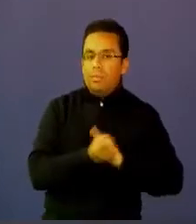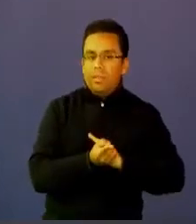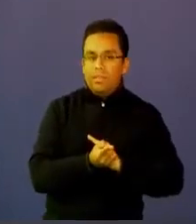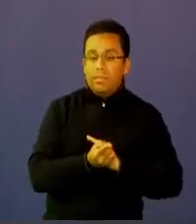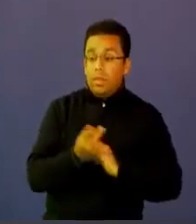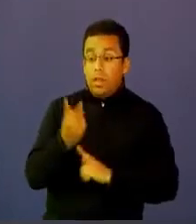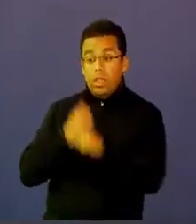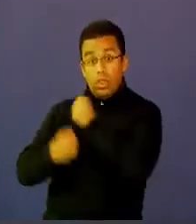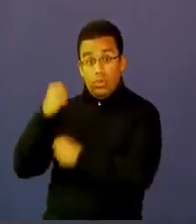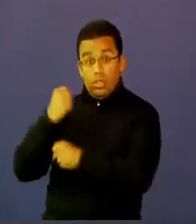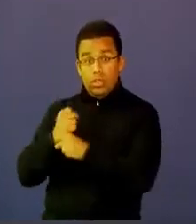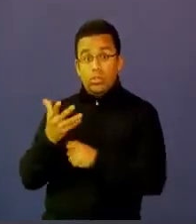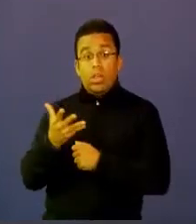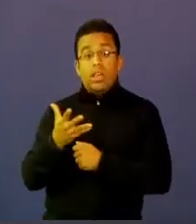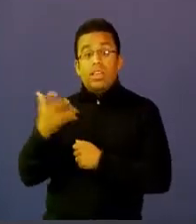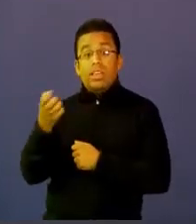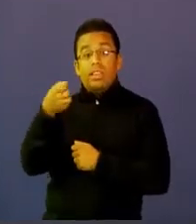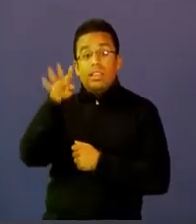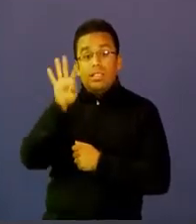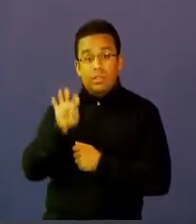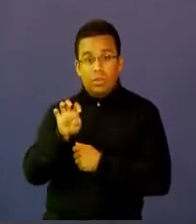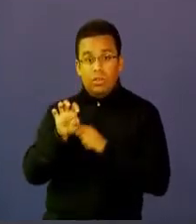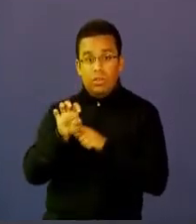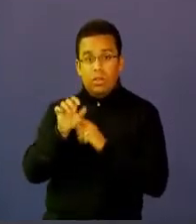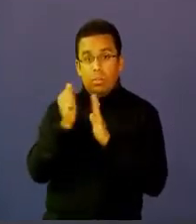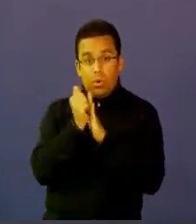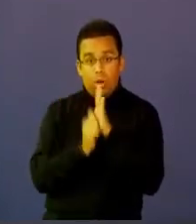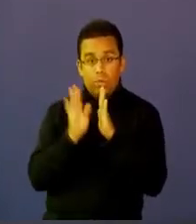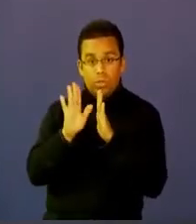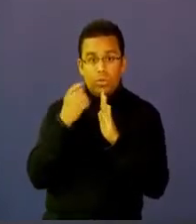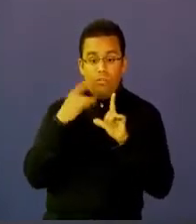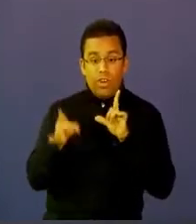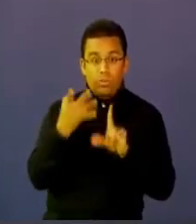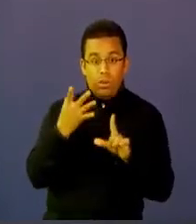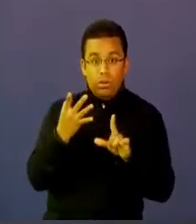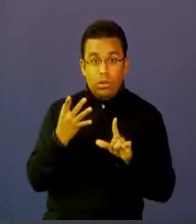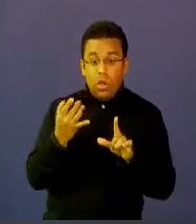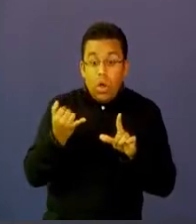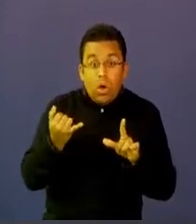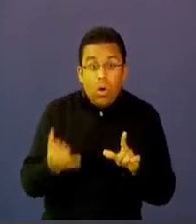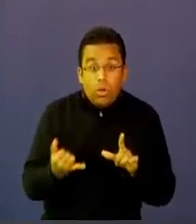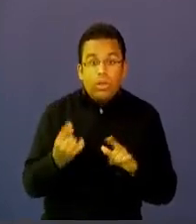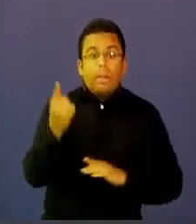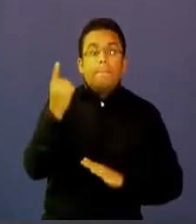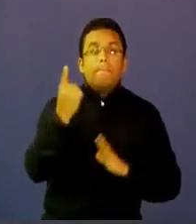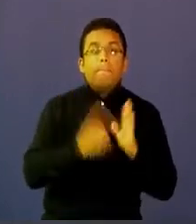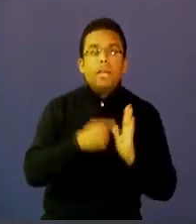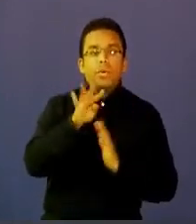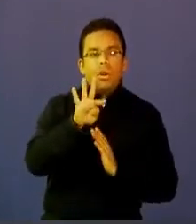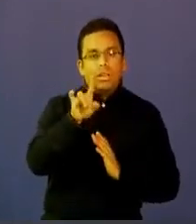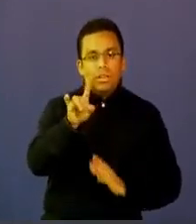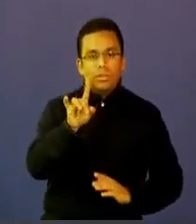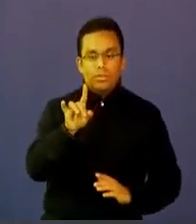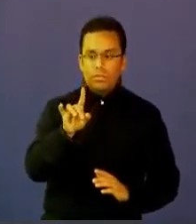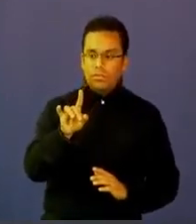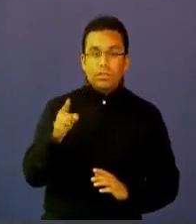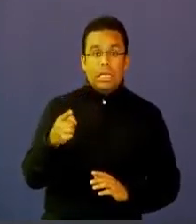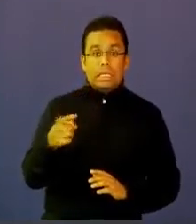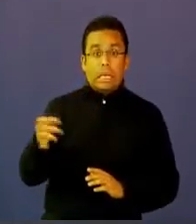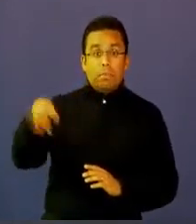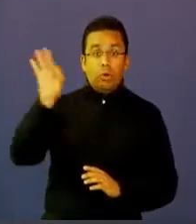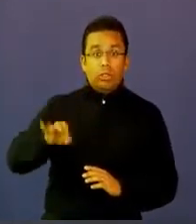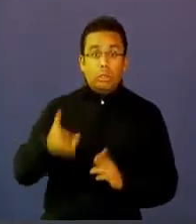519 programas de educación virtual. Hoy en día hay 1041. En dos años crecimos por encima del 100%.